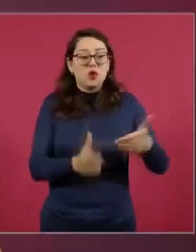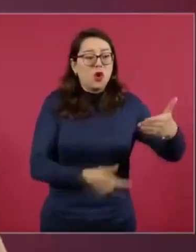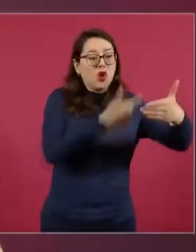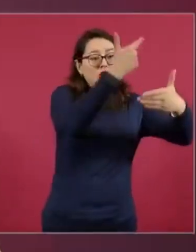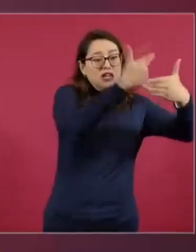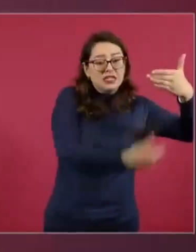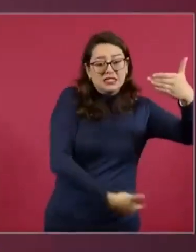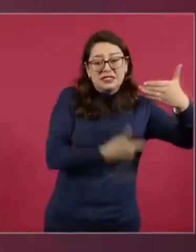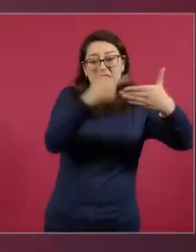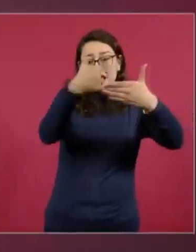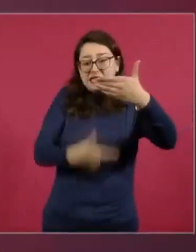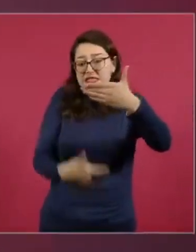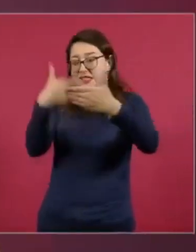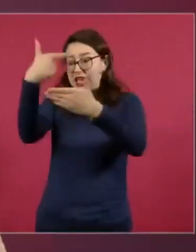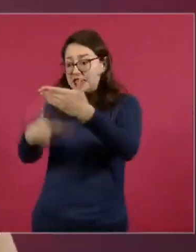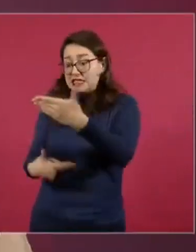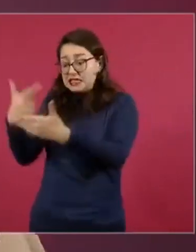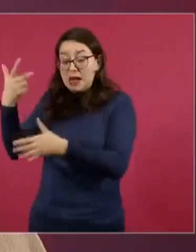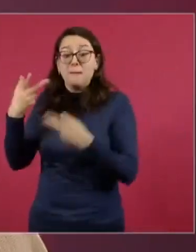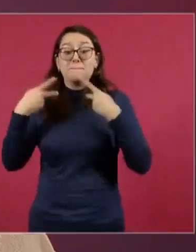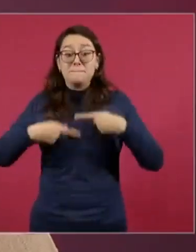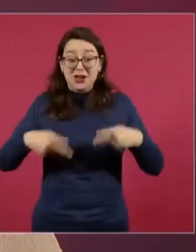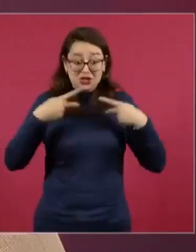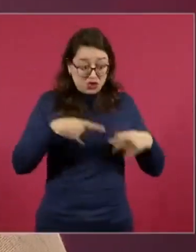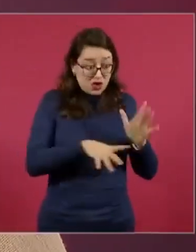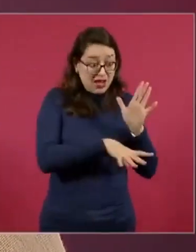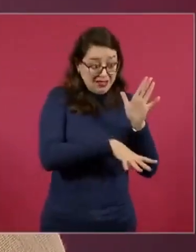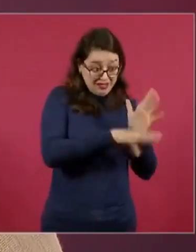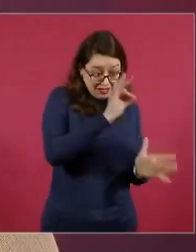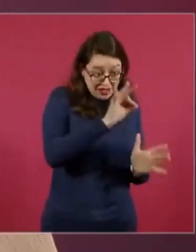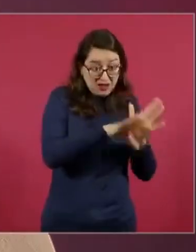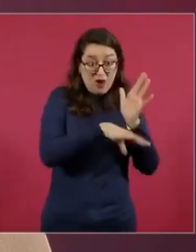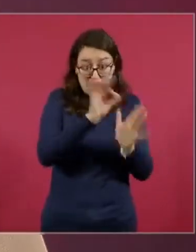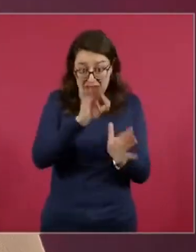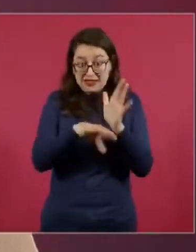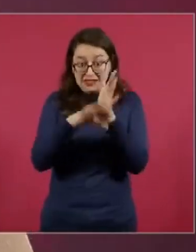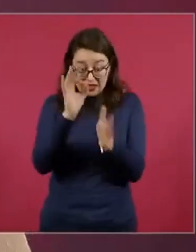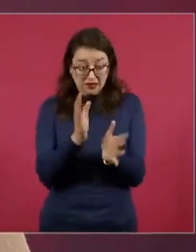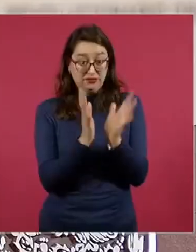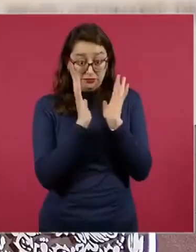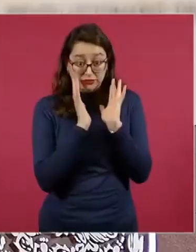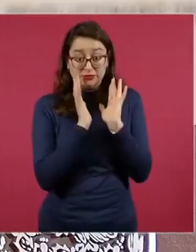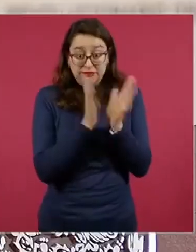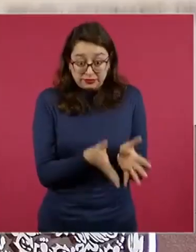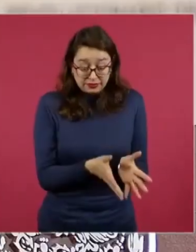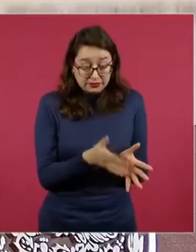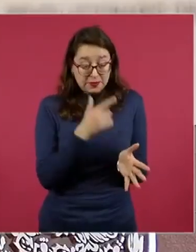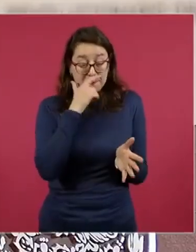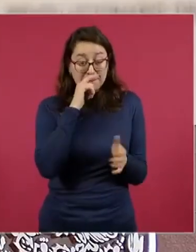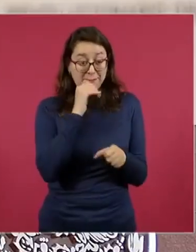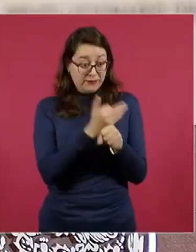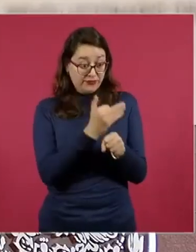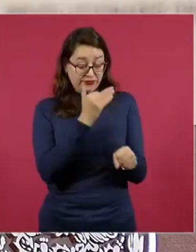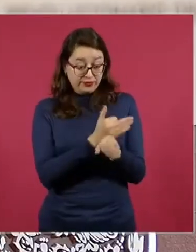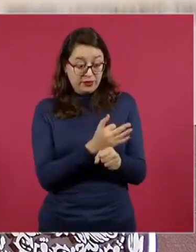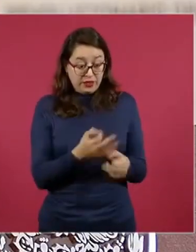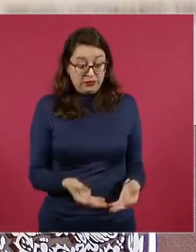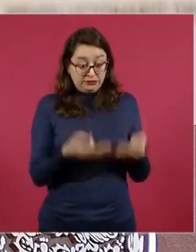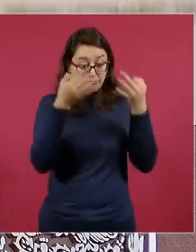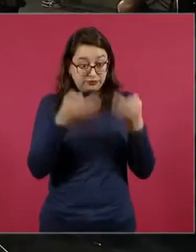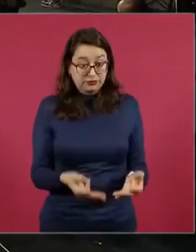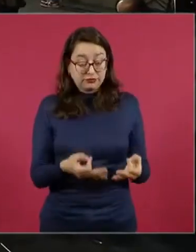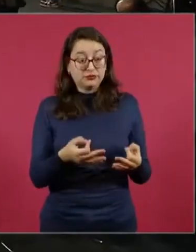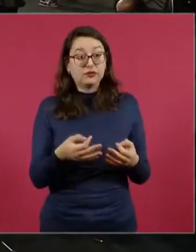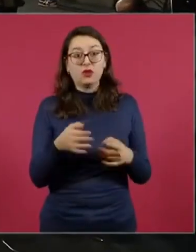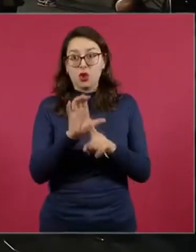Incluso los localizados, que se haga el proceso de formalización, que es una de las tareas que estamos por hacer con todas